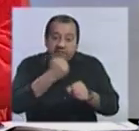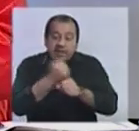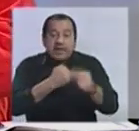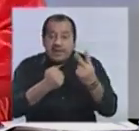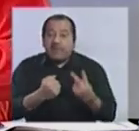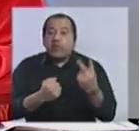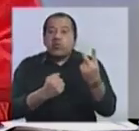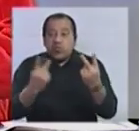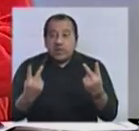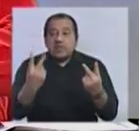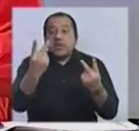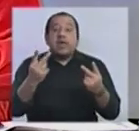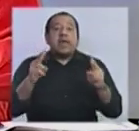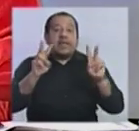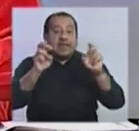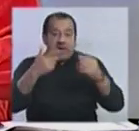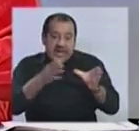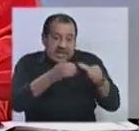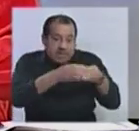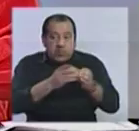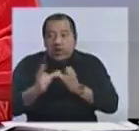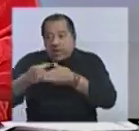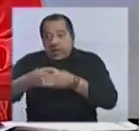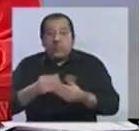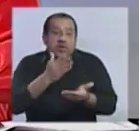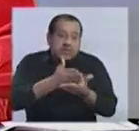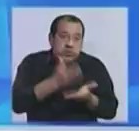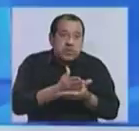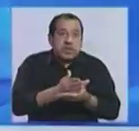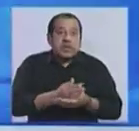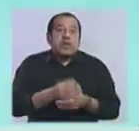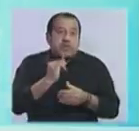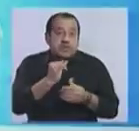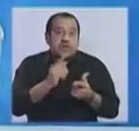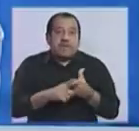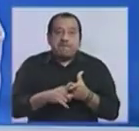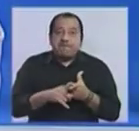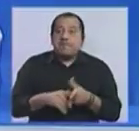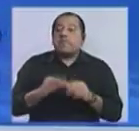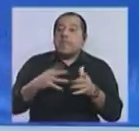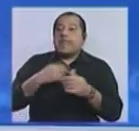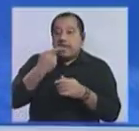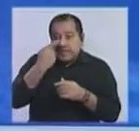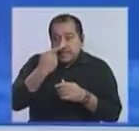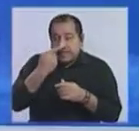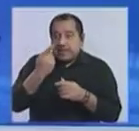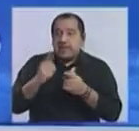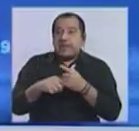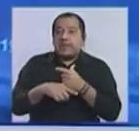Y los asesores y los referentes políticos alrededor, partidarios. Claro, será interesante ver esto y ver